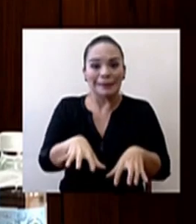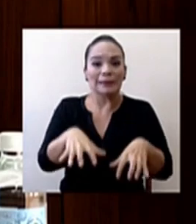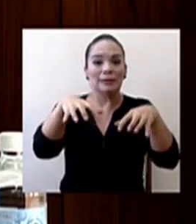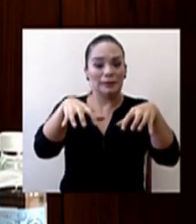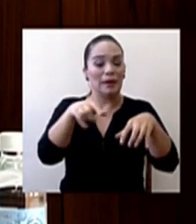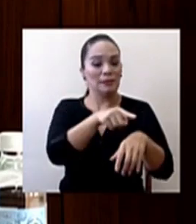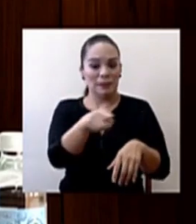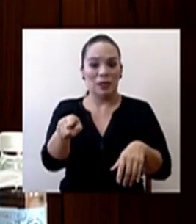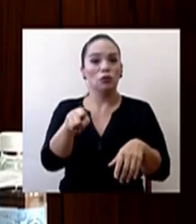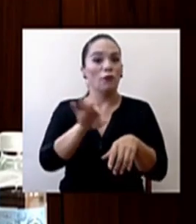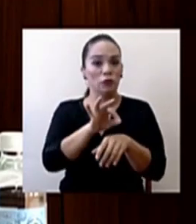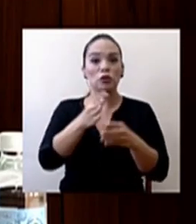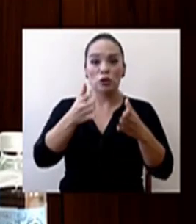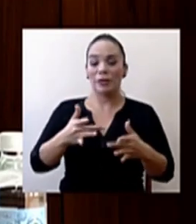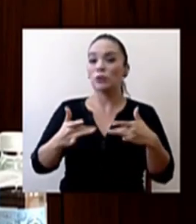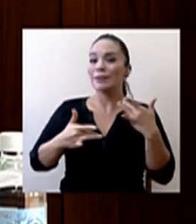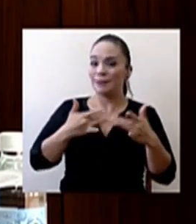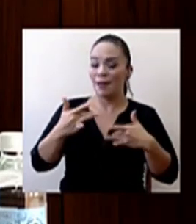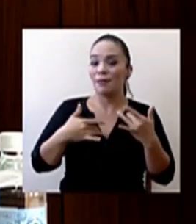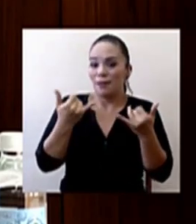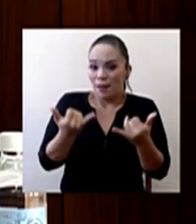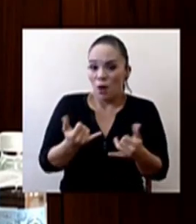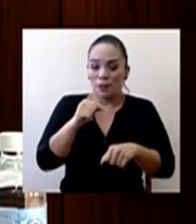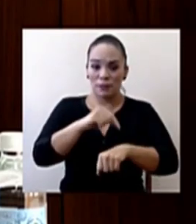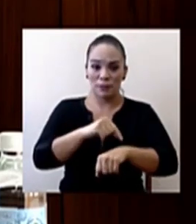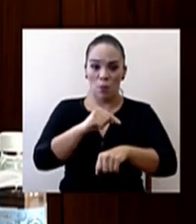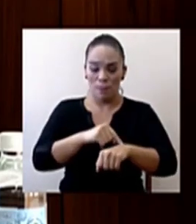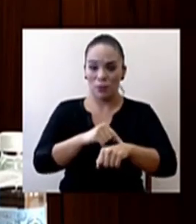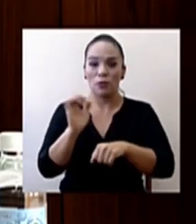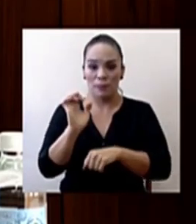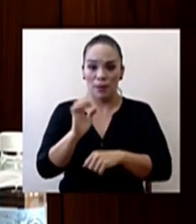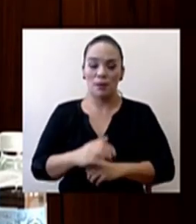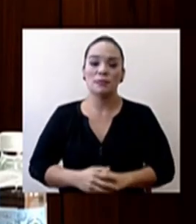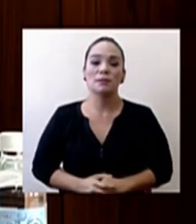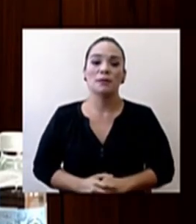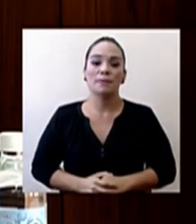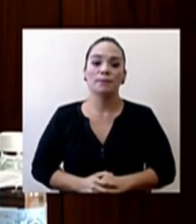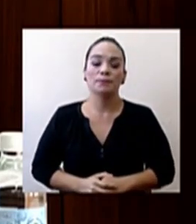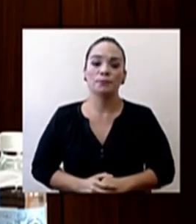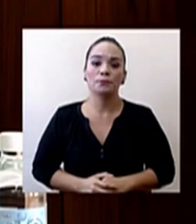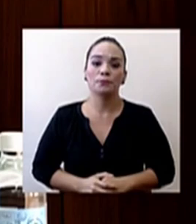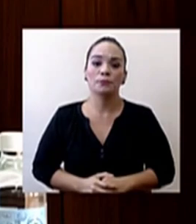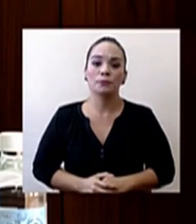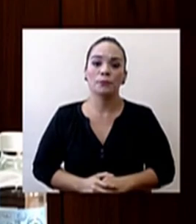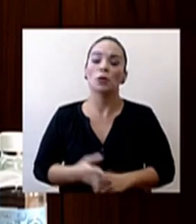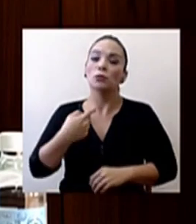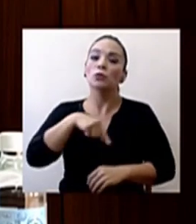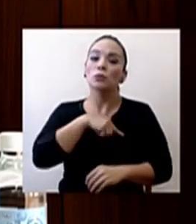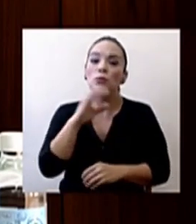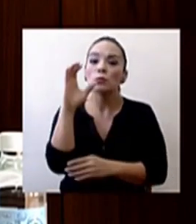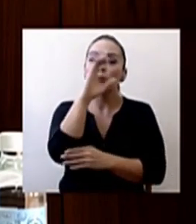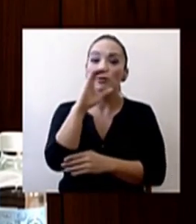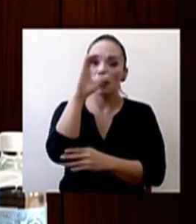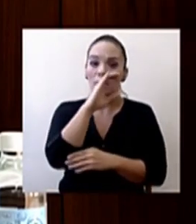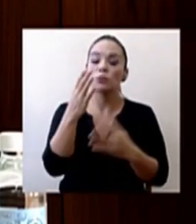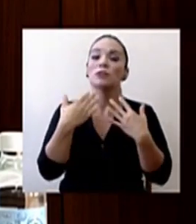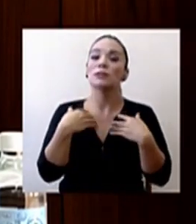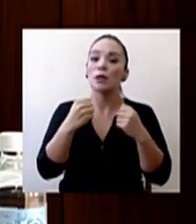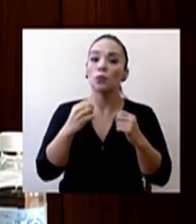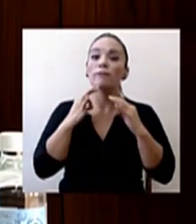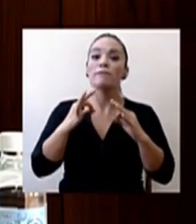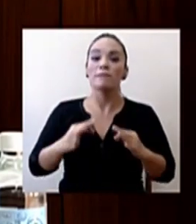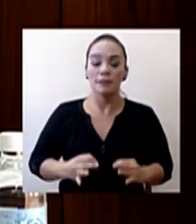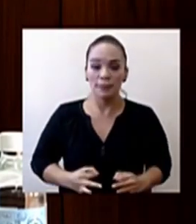están sintiendo nuestros funcionarios en esta pandemia. Lo que buscamos es la salud física